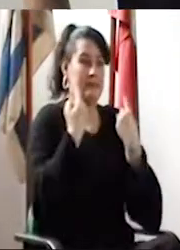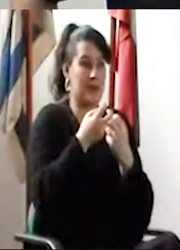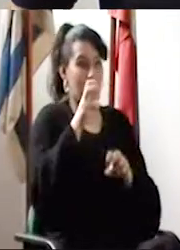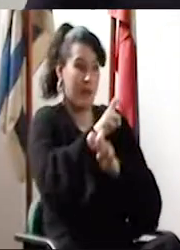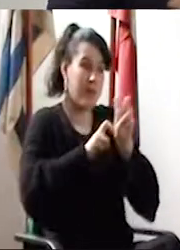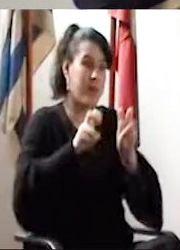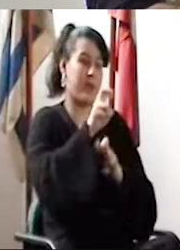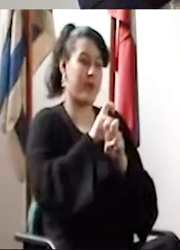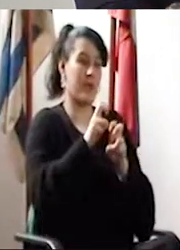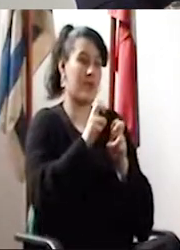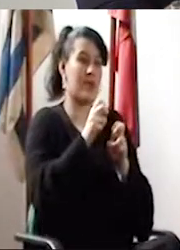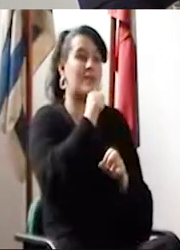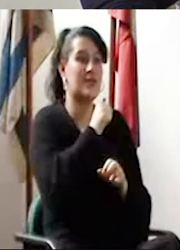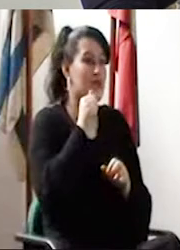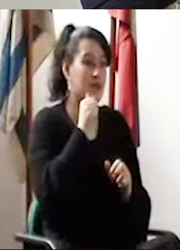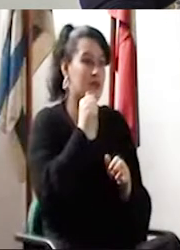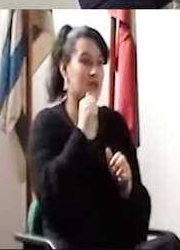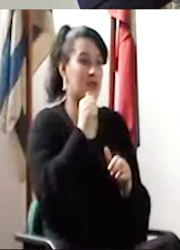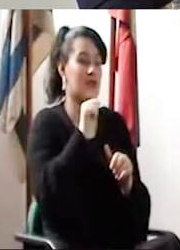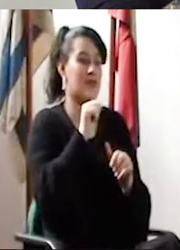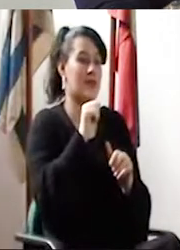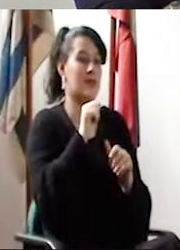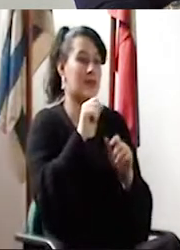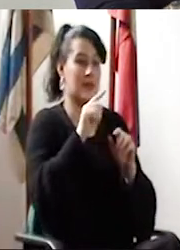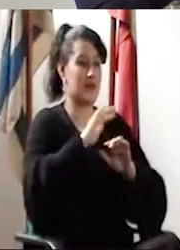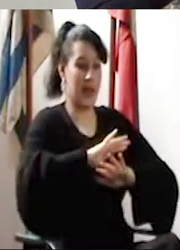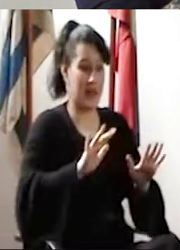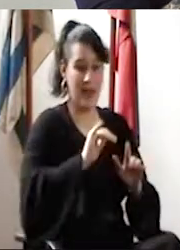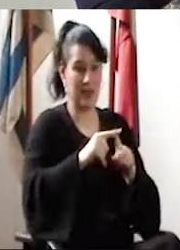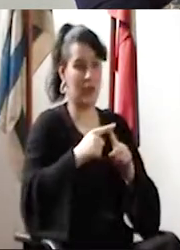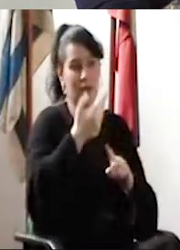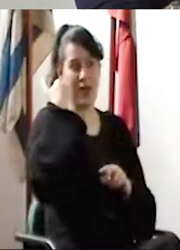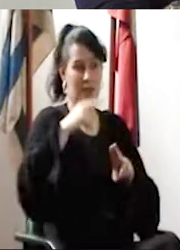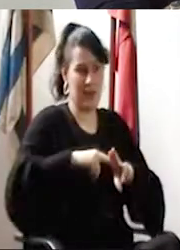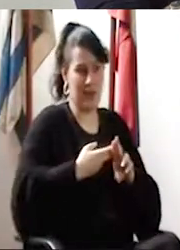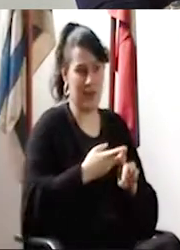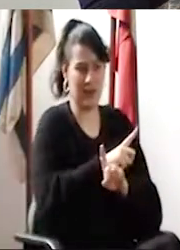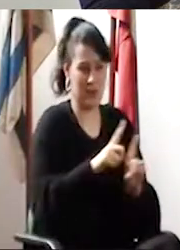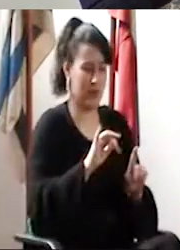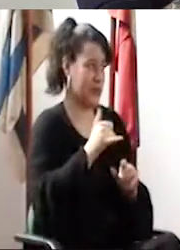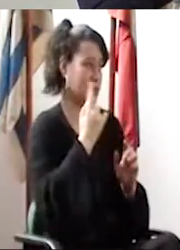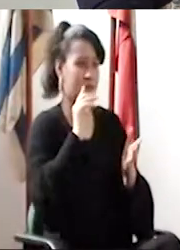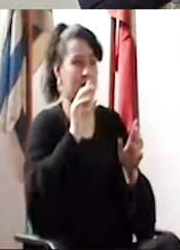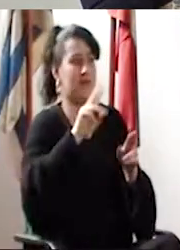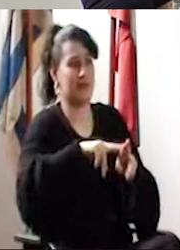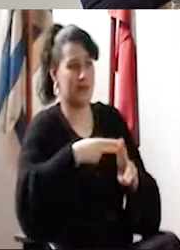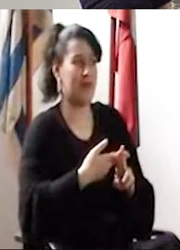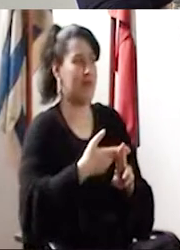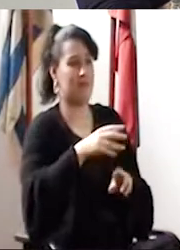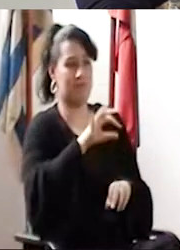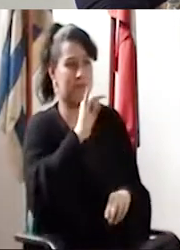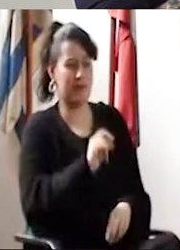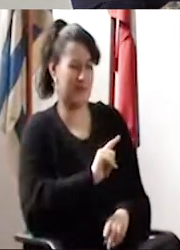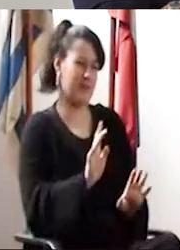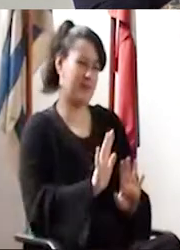tratamos de que esas cosas se alivieran de alguna manera y siempre alguien sale a decir, esto ya lo discutimos, no lo vamos a a discutir. Ya está definido.